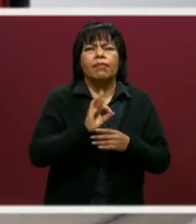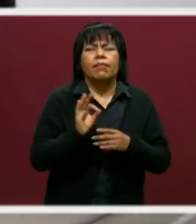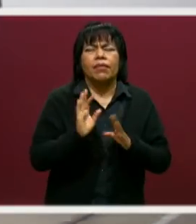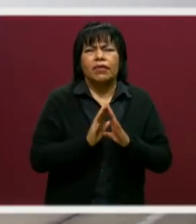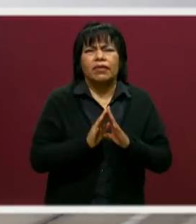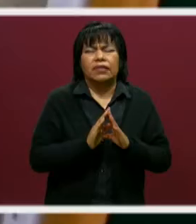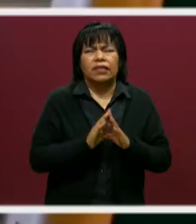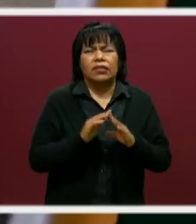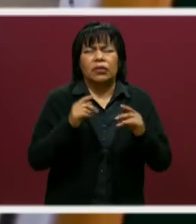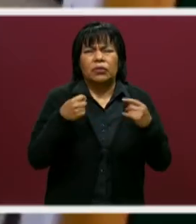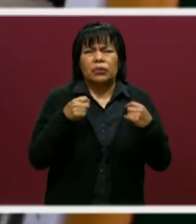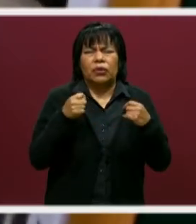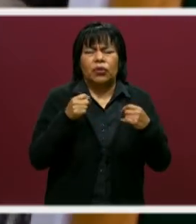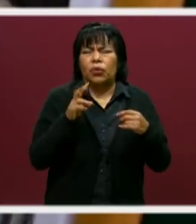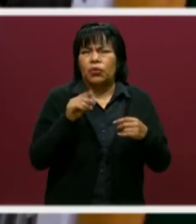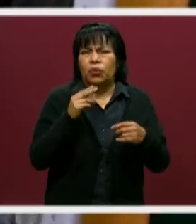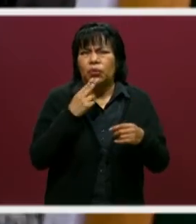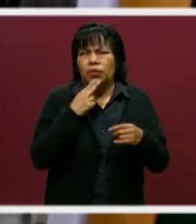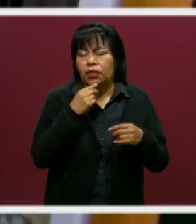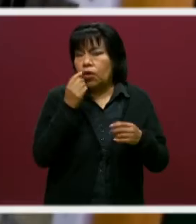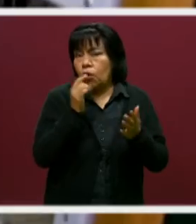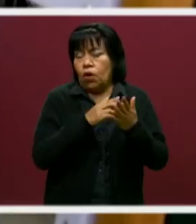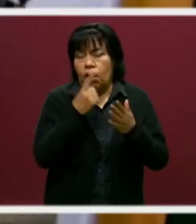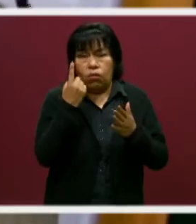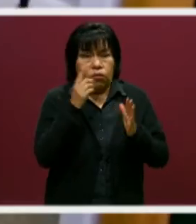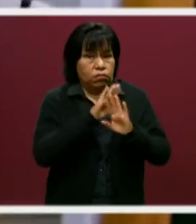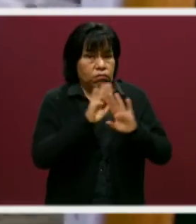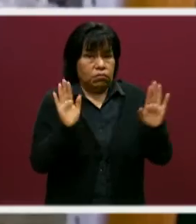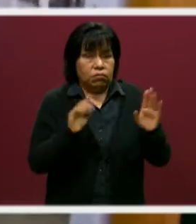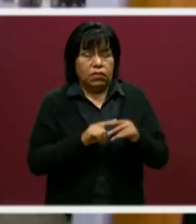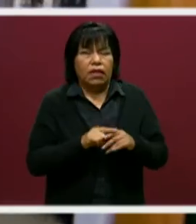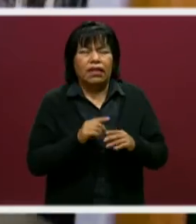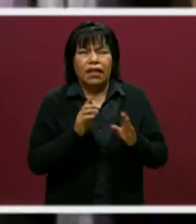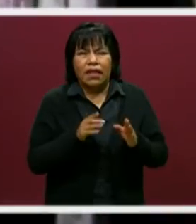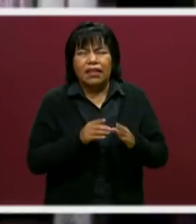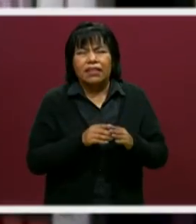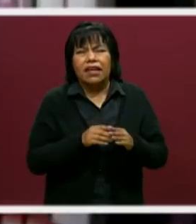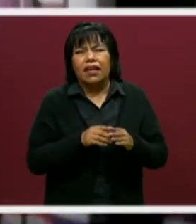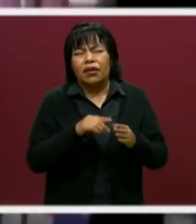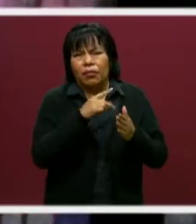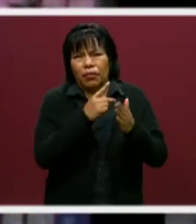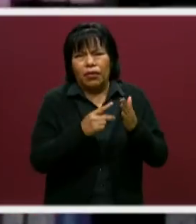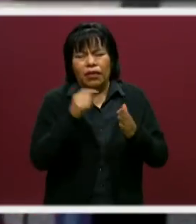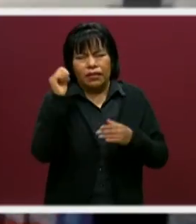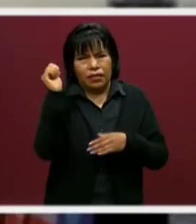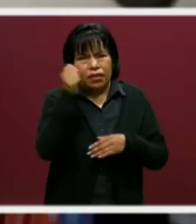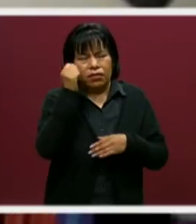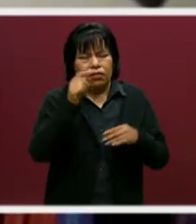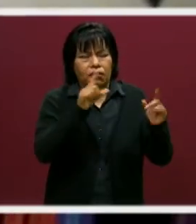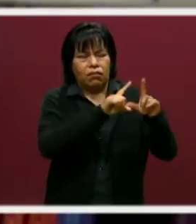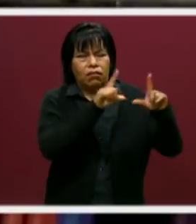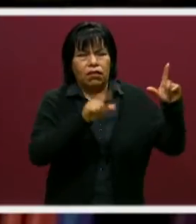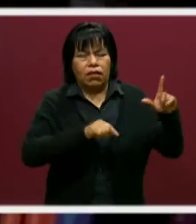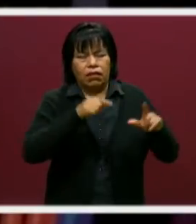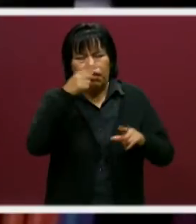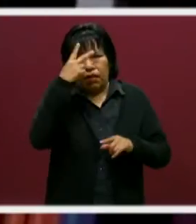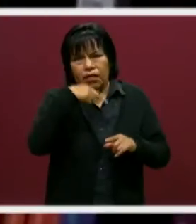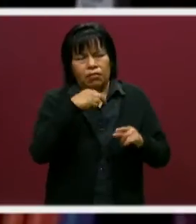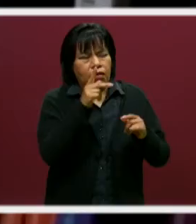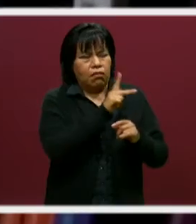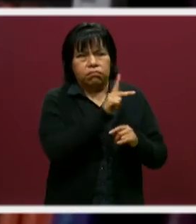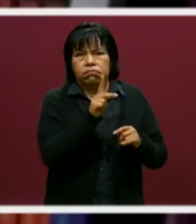de plásticos de un solo uso, que también es una iniciativa que seguimos del Tecnológico Nacional de México. Tenemos